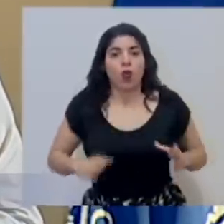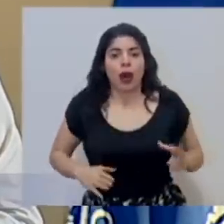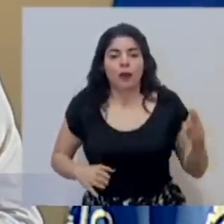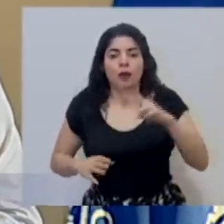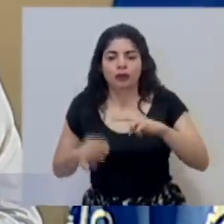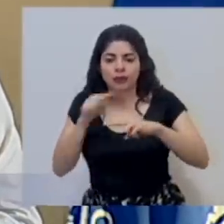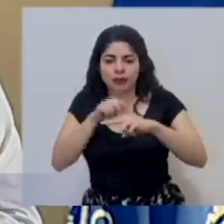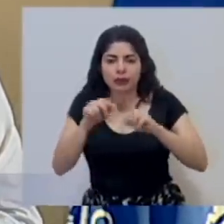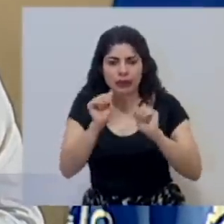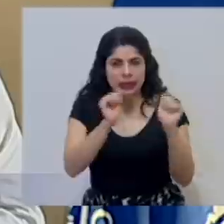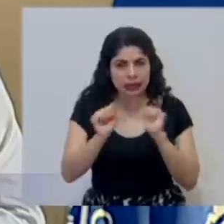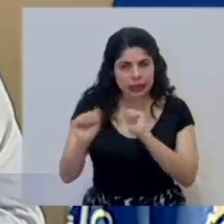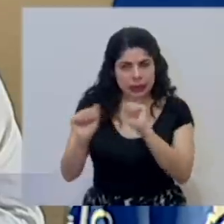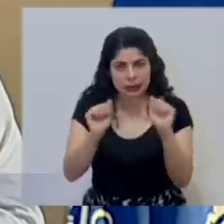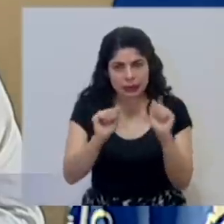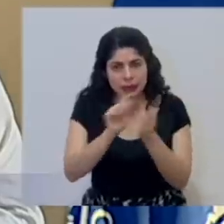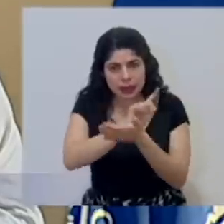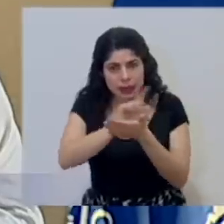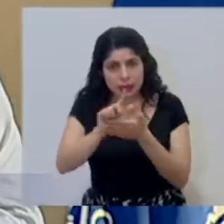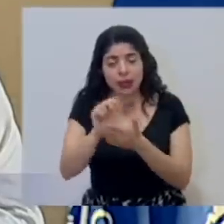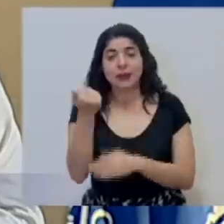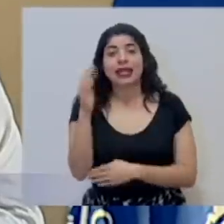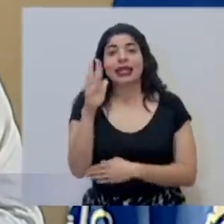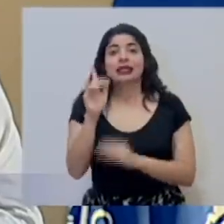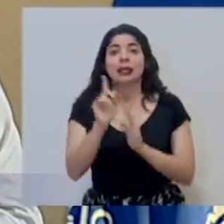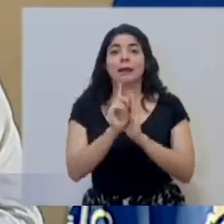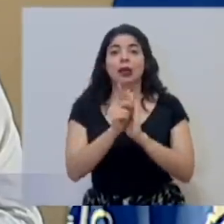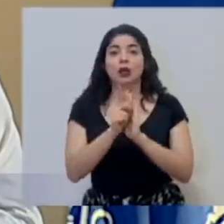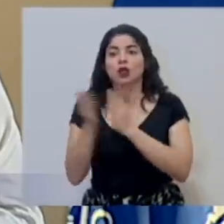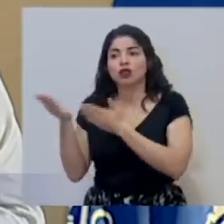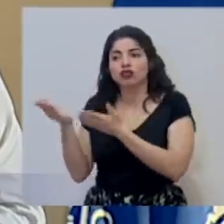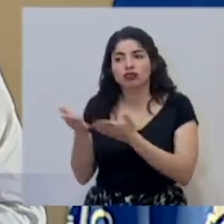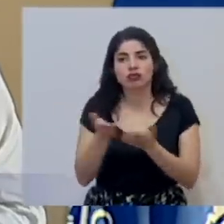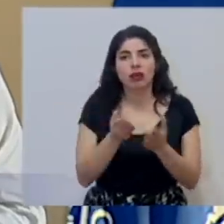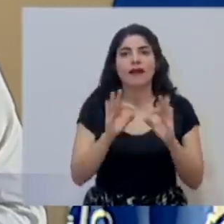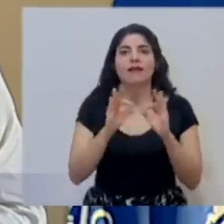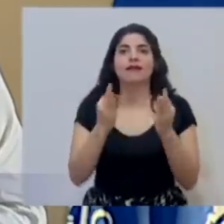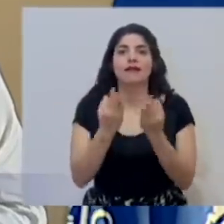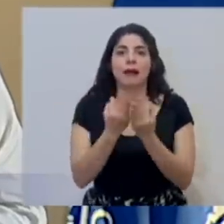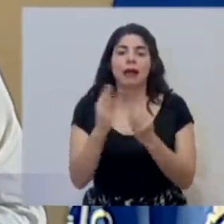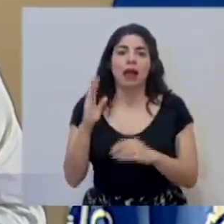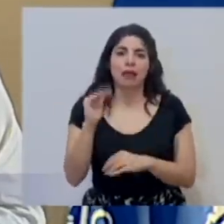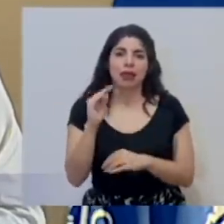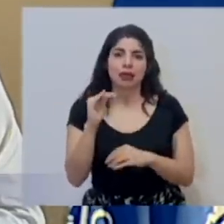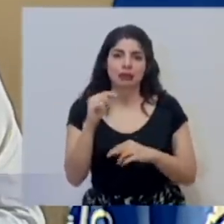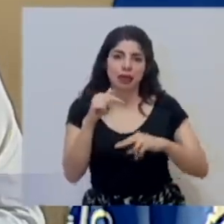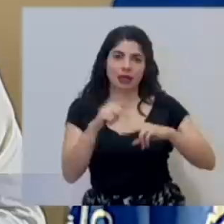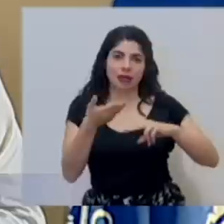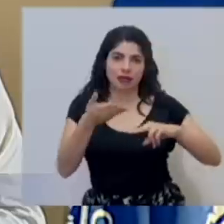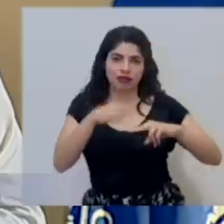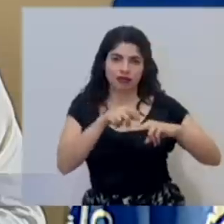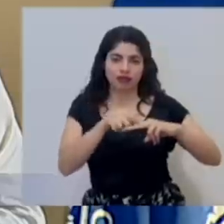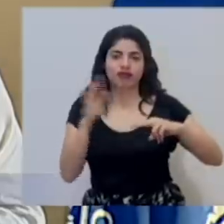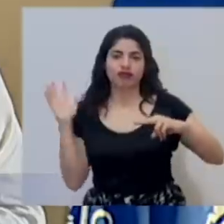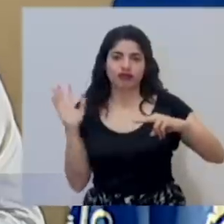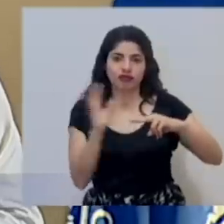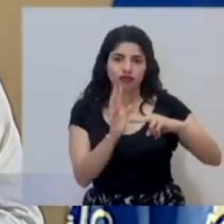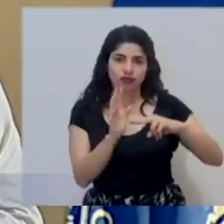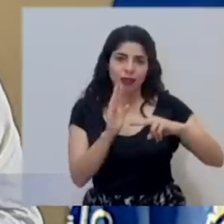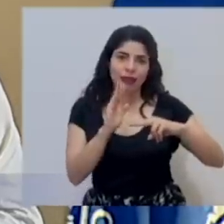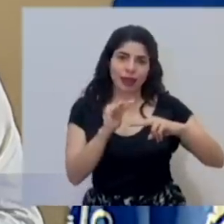cuerpo, que incluye un periodo de 15 minutos para que los seres queridos puedan despedirse de